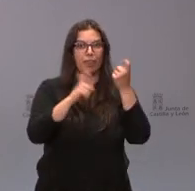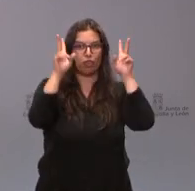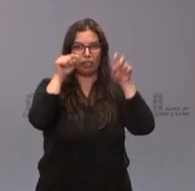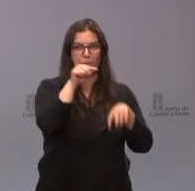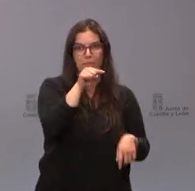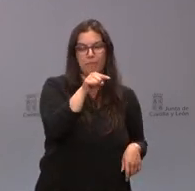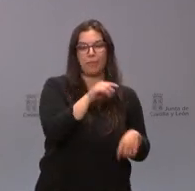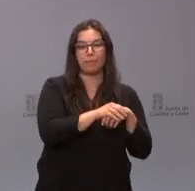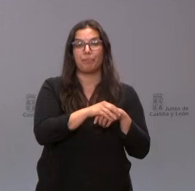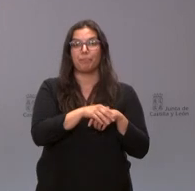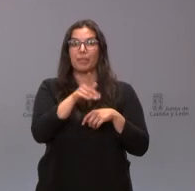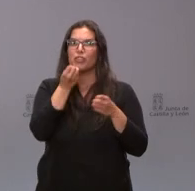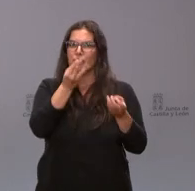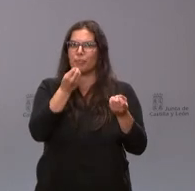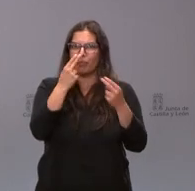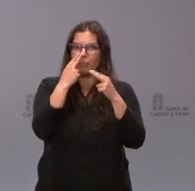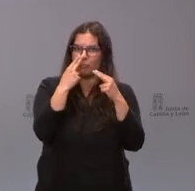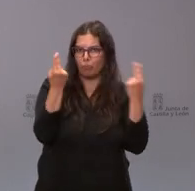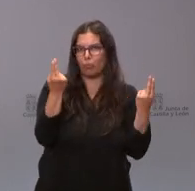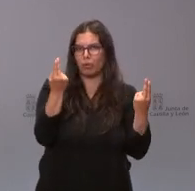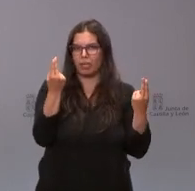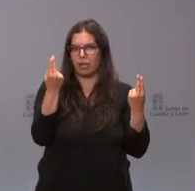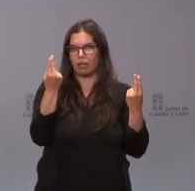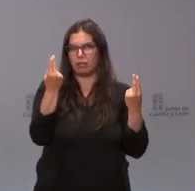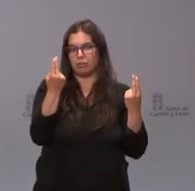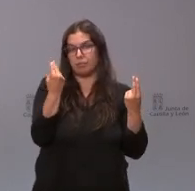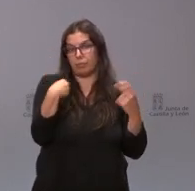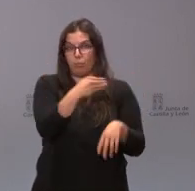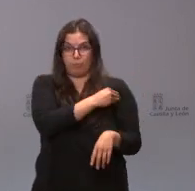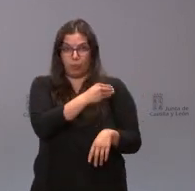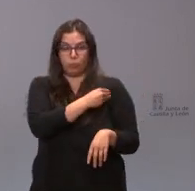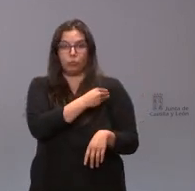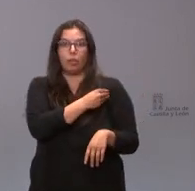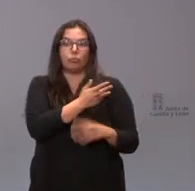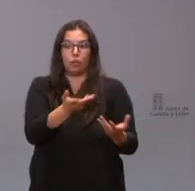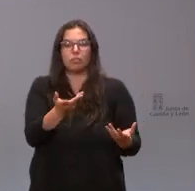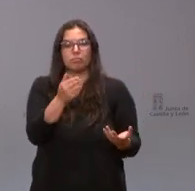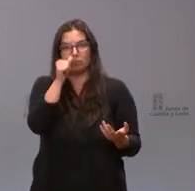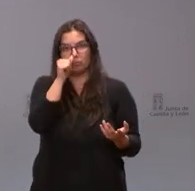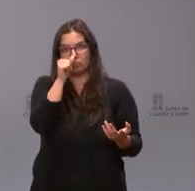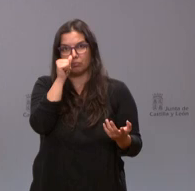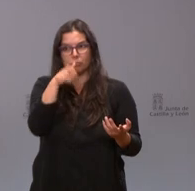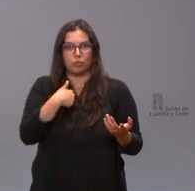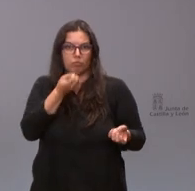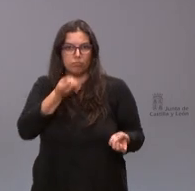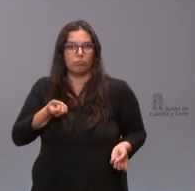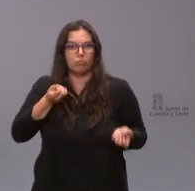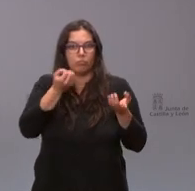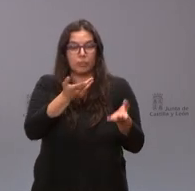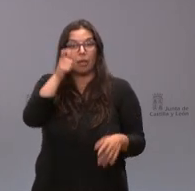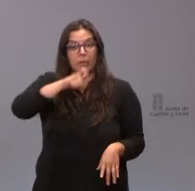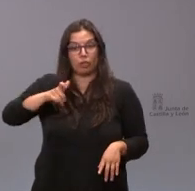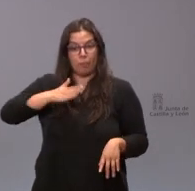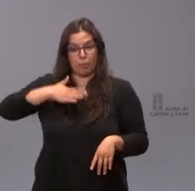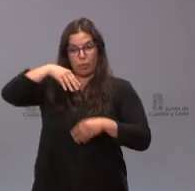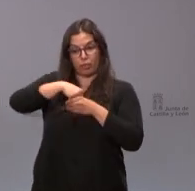esta es una información de información pública en la medida en que usted lo plantea pues me permito ofrecerla será personal de la Junta de